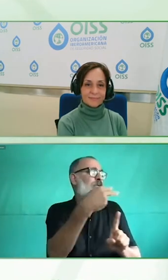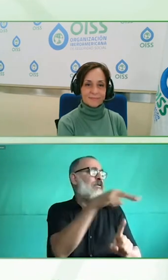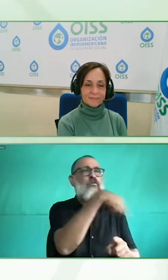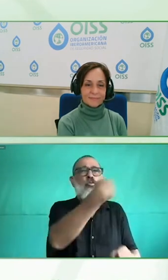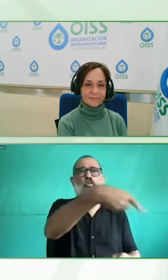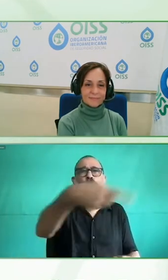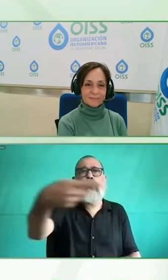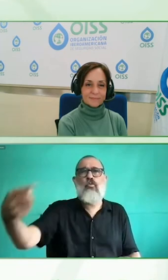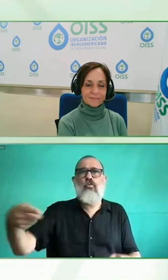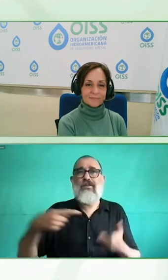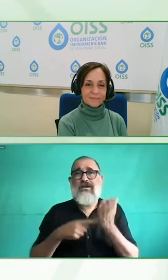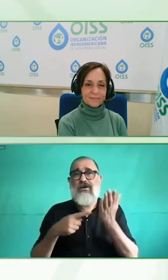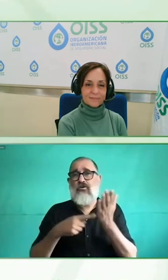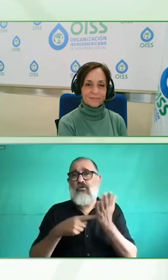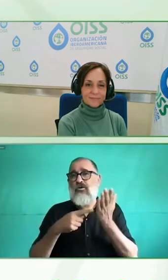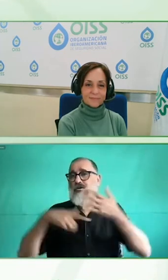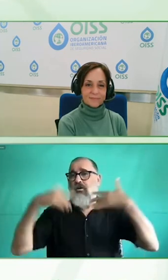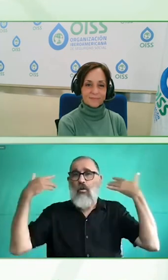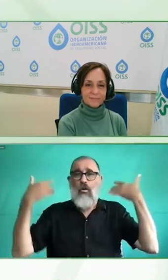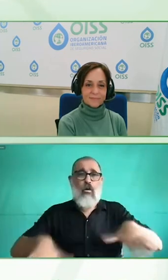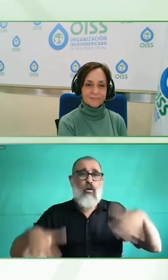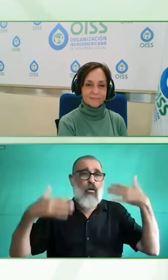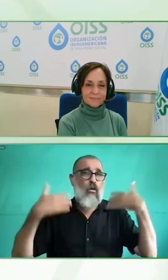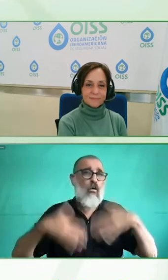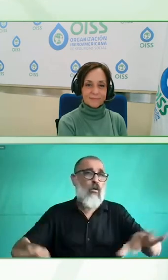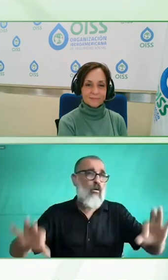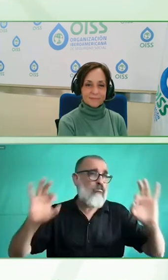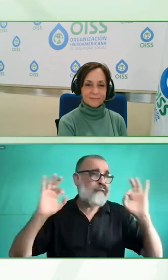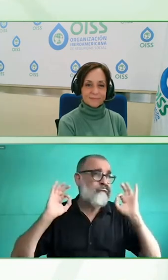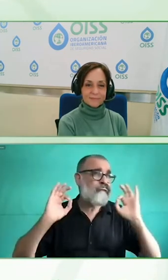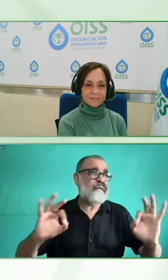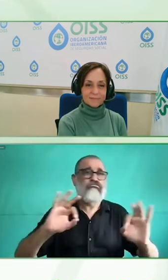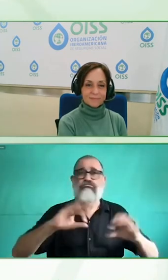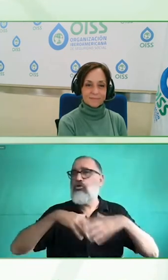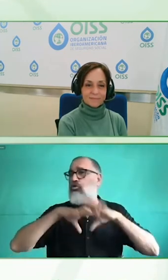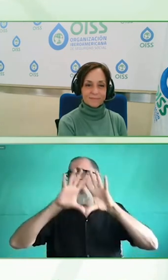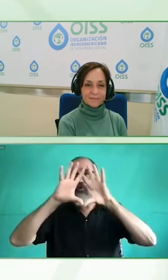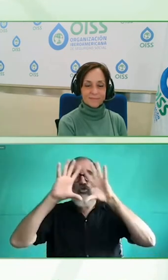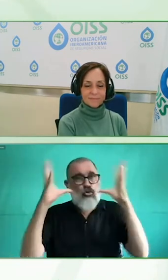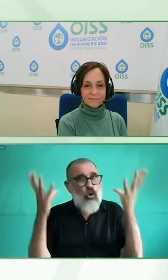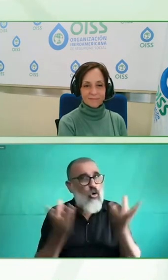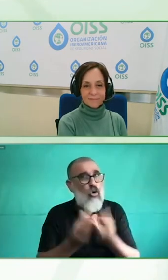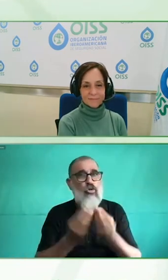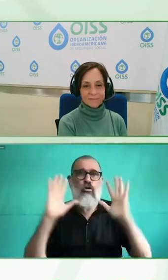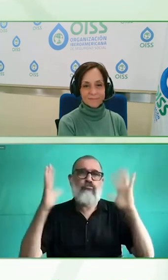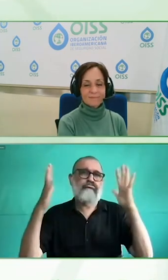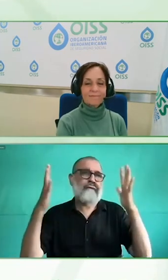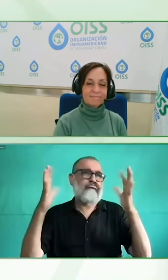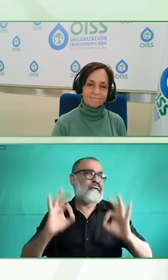creo que esa parte también no olvidando ese lado más humano que tenemos todo y nuestro propio rol